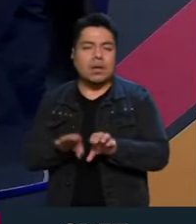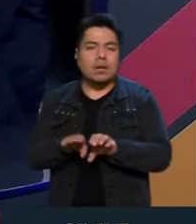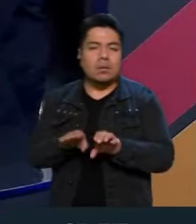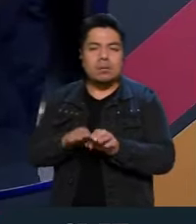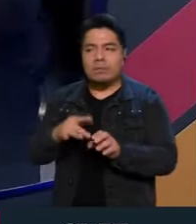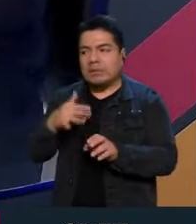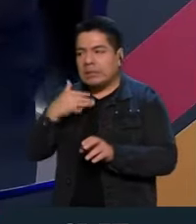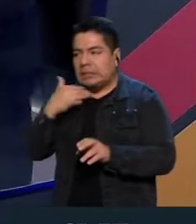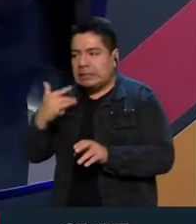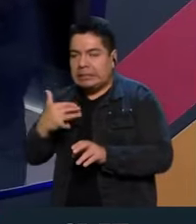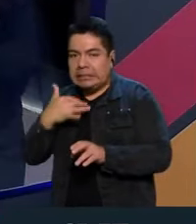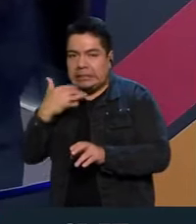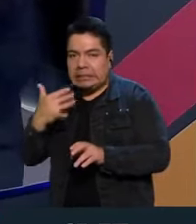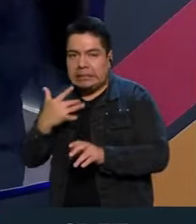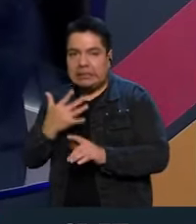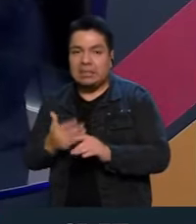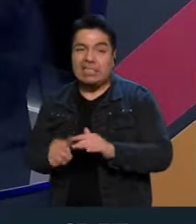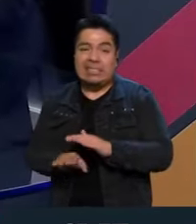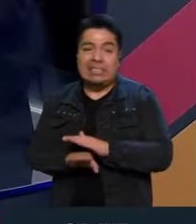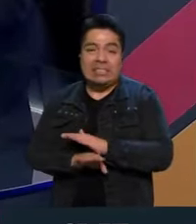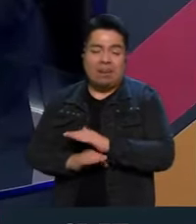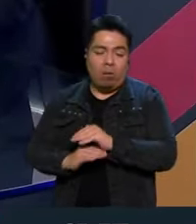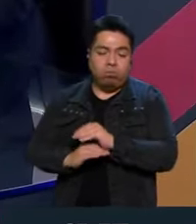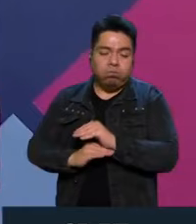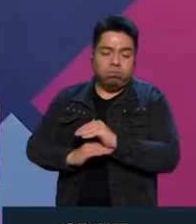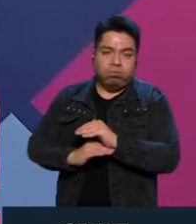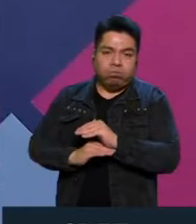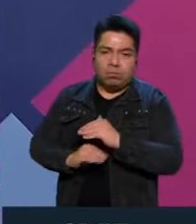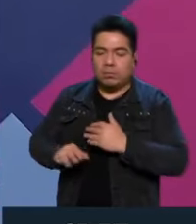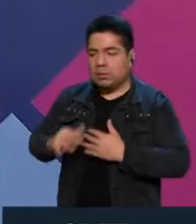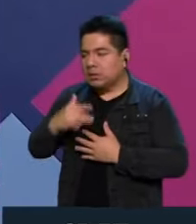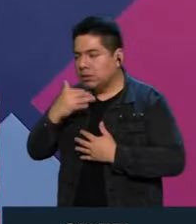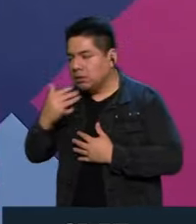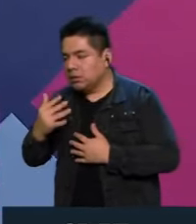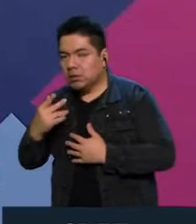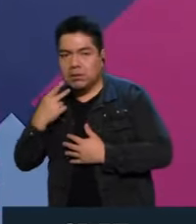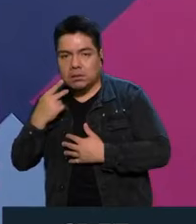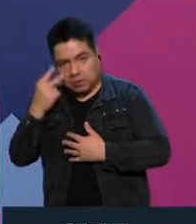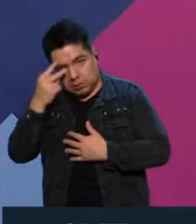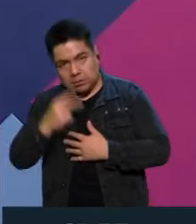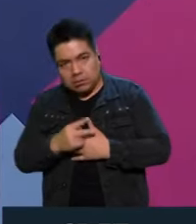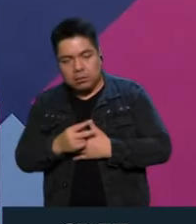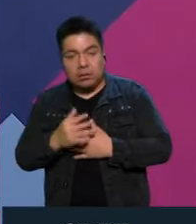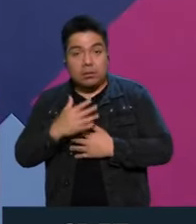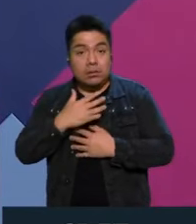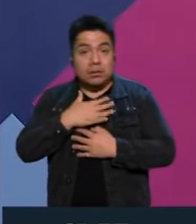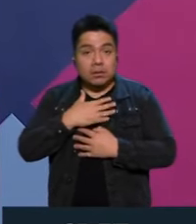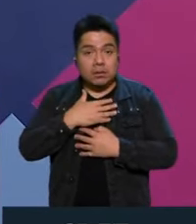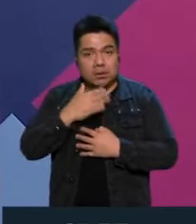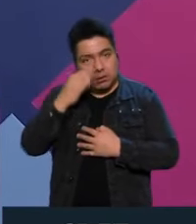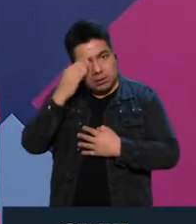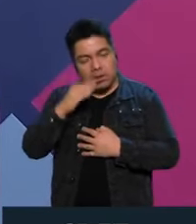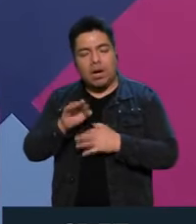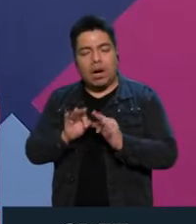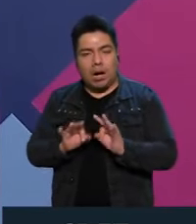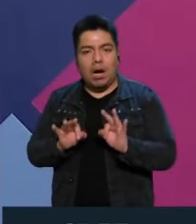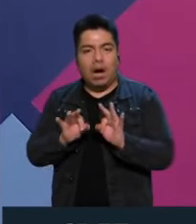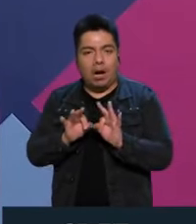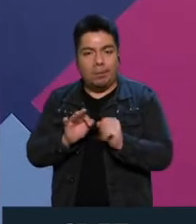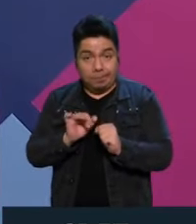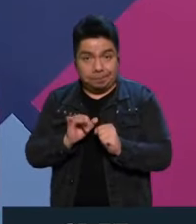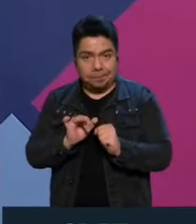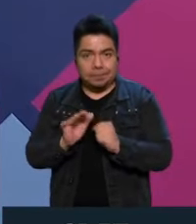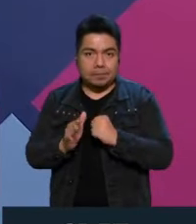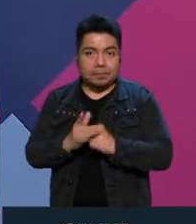son los bajos fondos de la política mexicana y que a mí me parecen muy importantes porque a veces